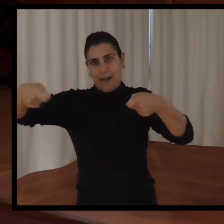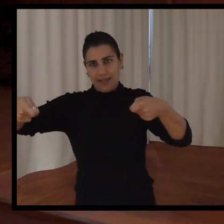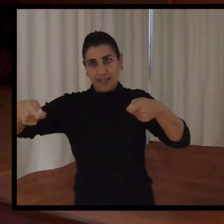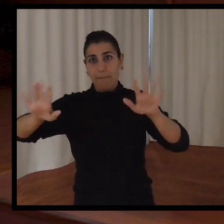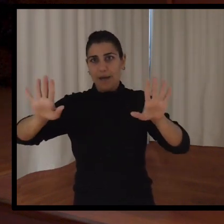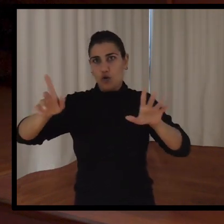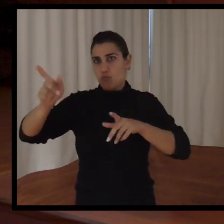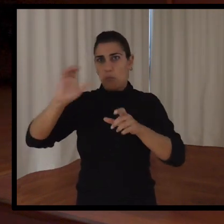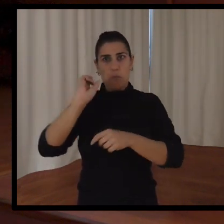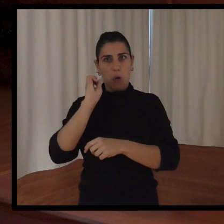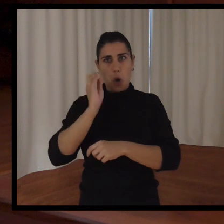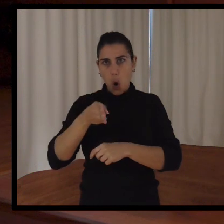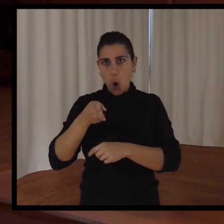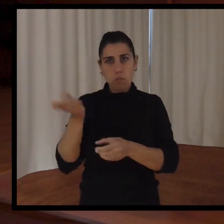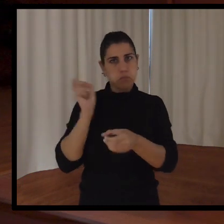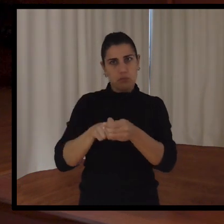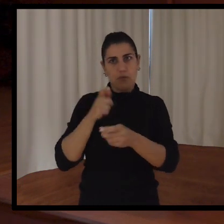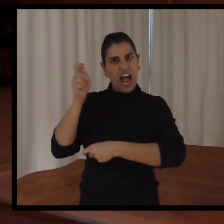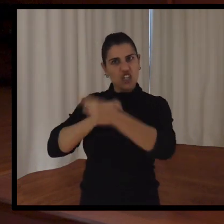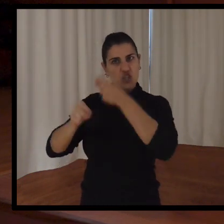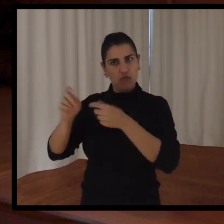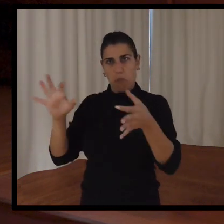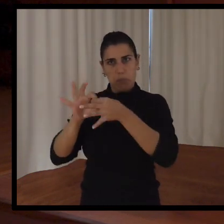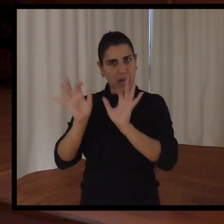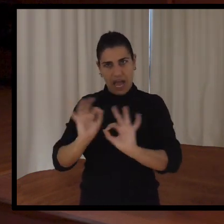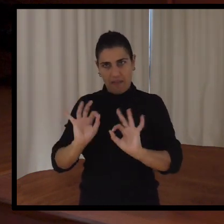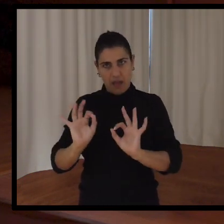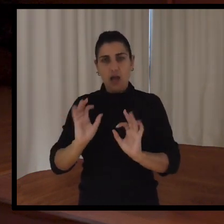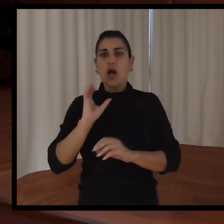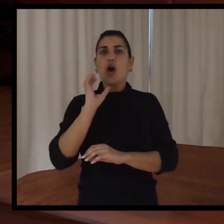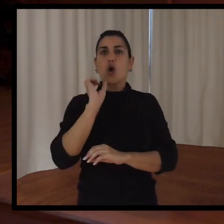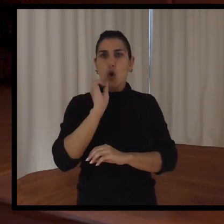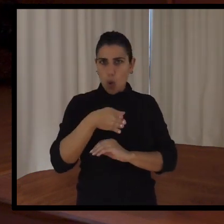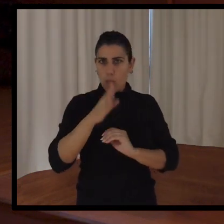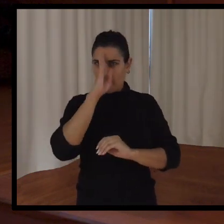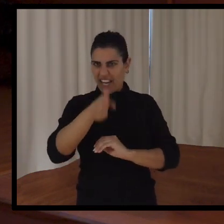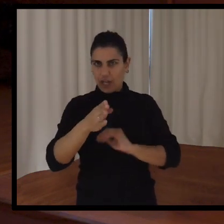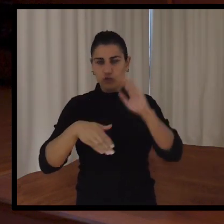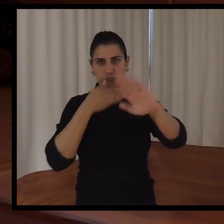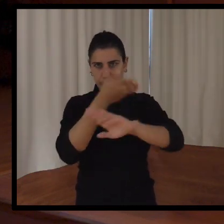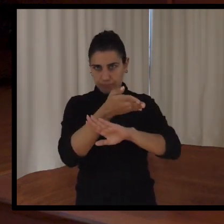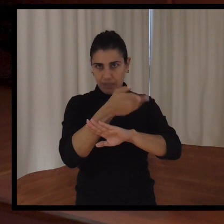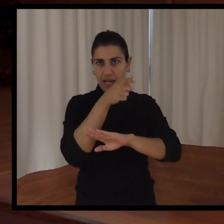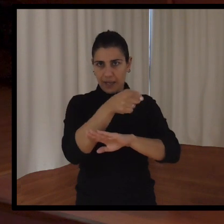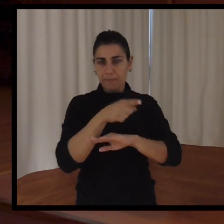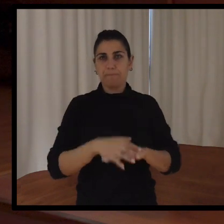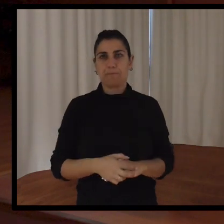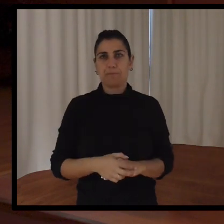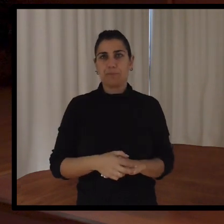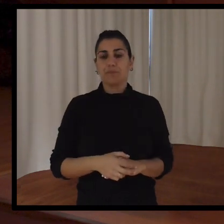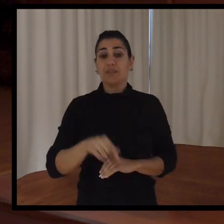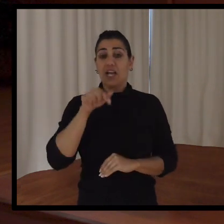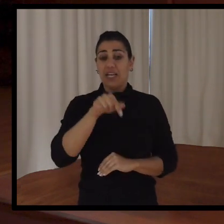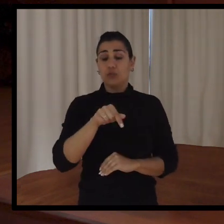estamos asociados con ninguna asociación ni nada de nada, sino simplemente van al club. Y es diferente, digamos, a todos los